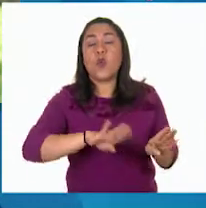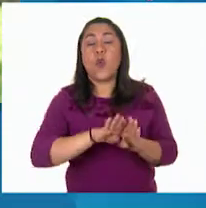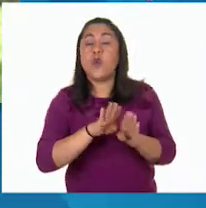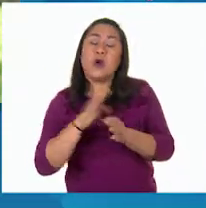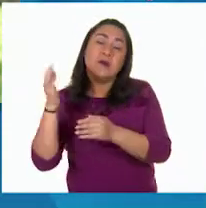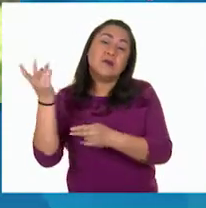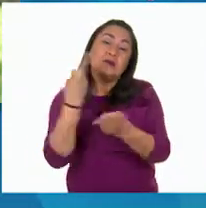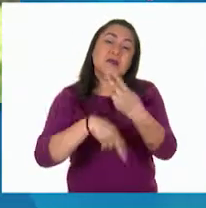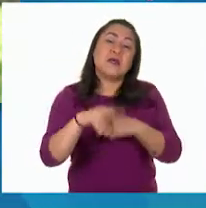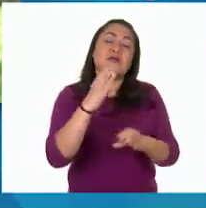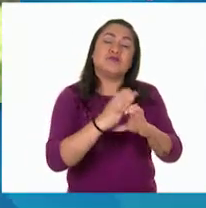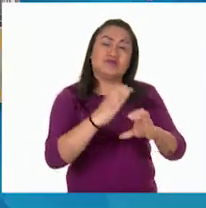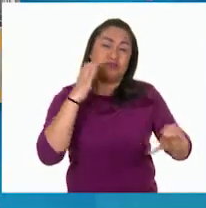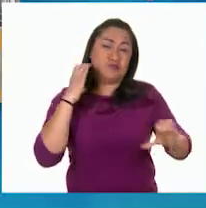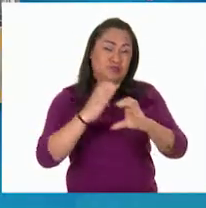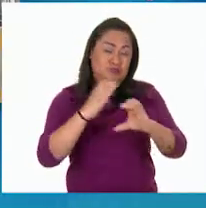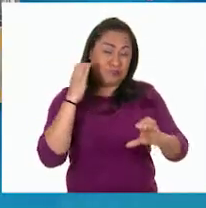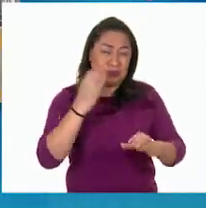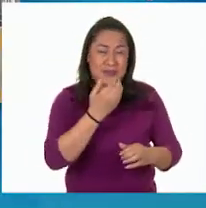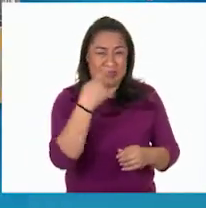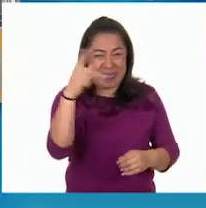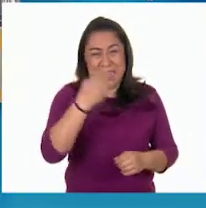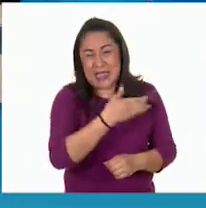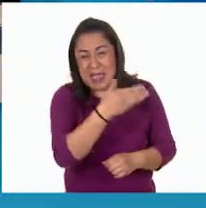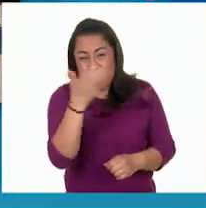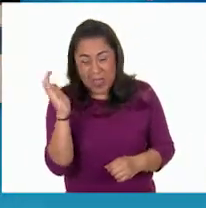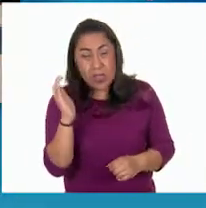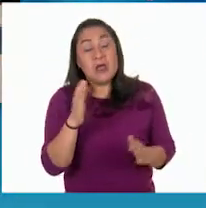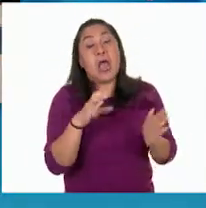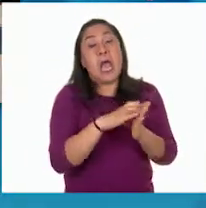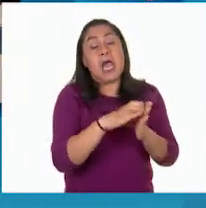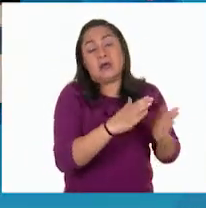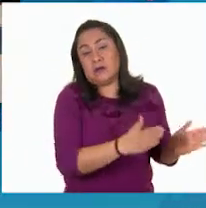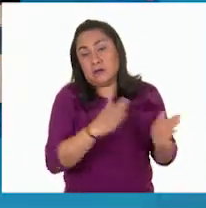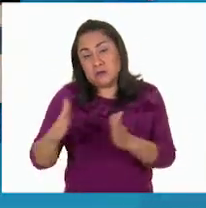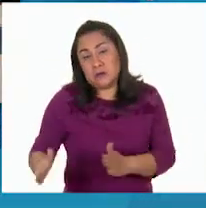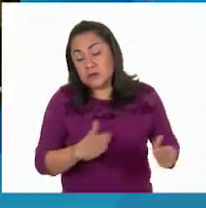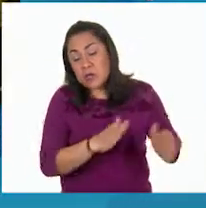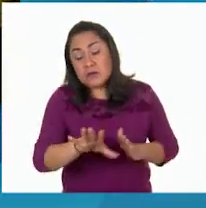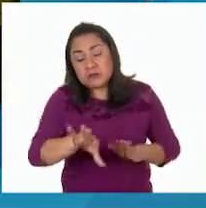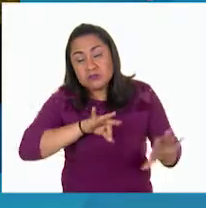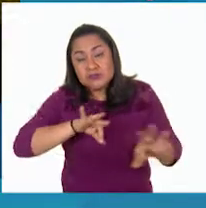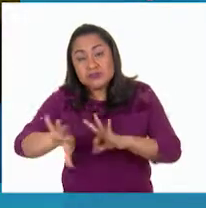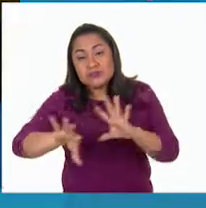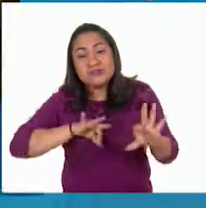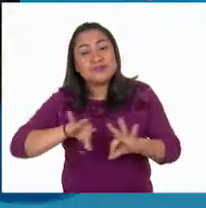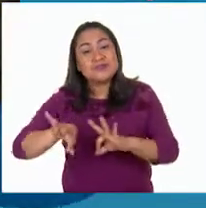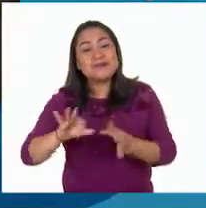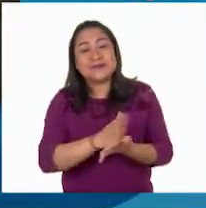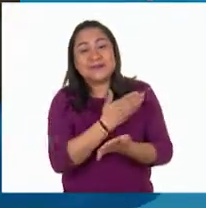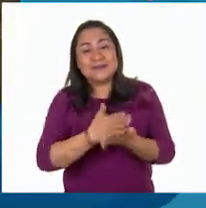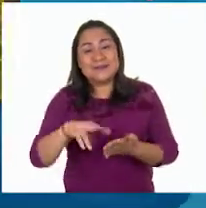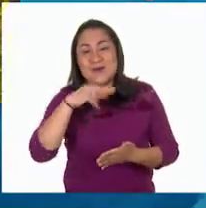camiones de campo, se baja cada caja y se va seleccionando como un tipo de lote.